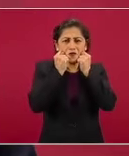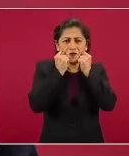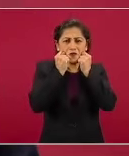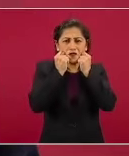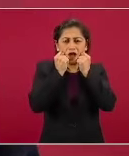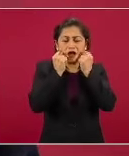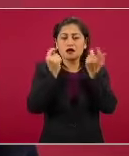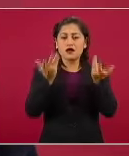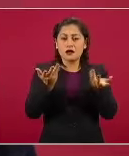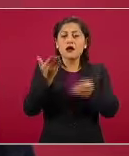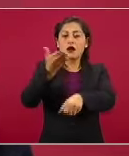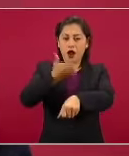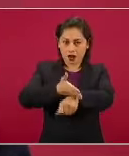Se termina el fuero.